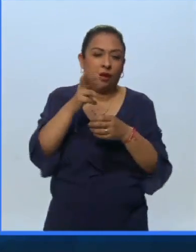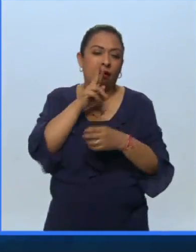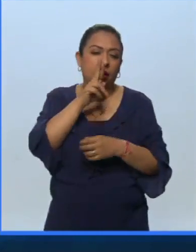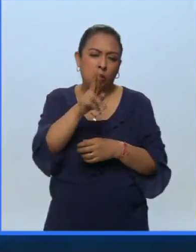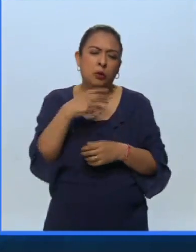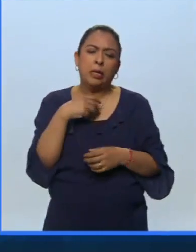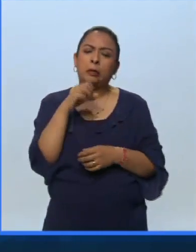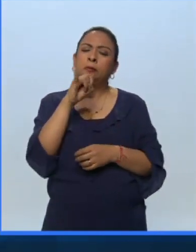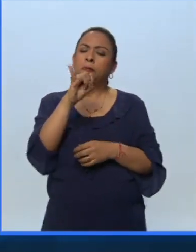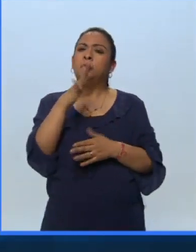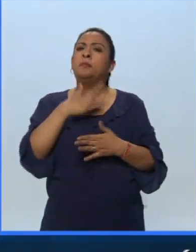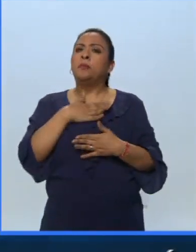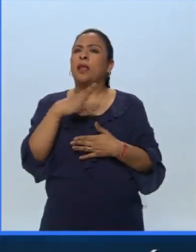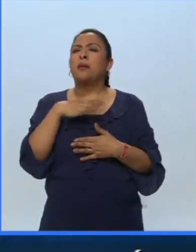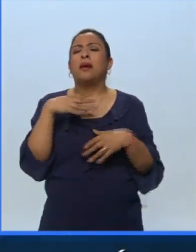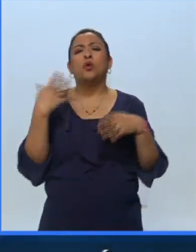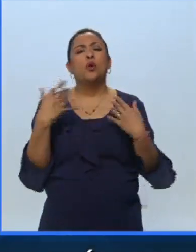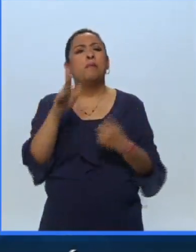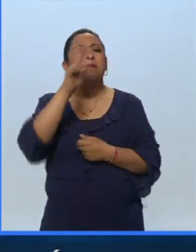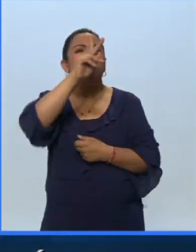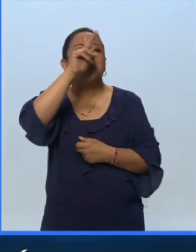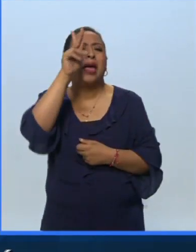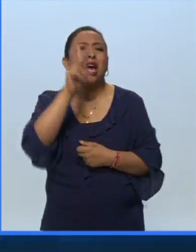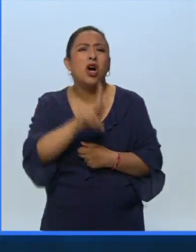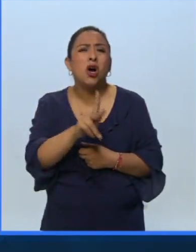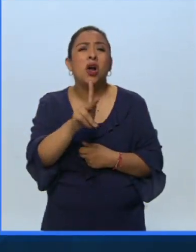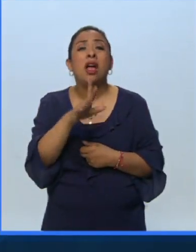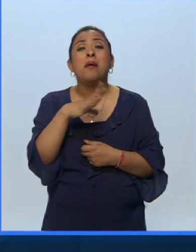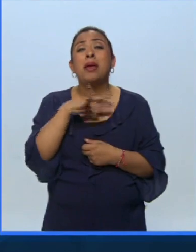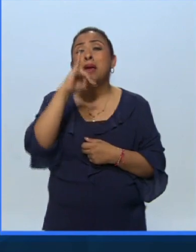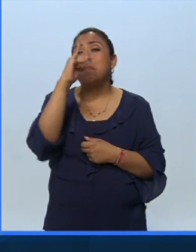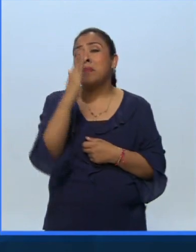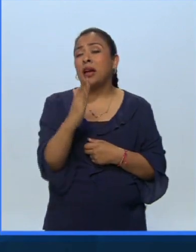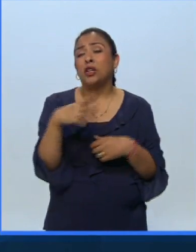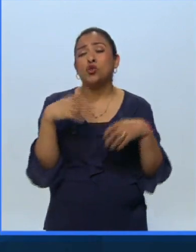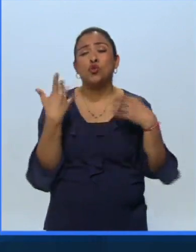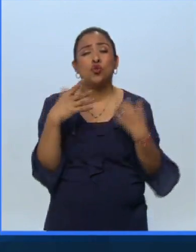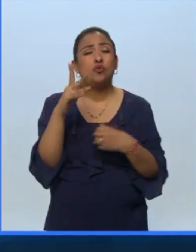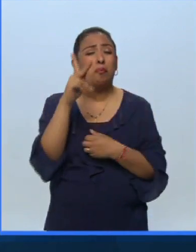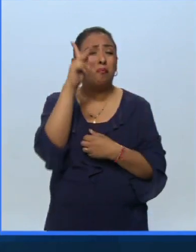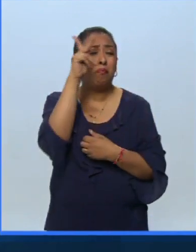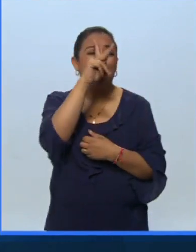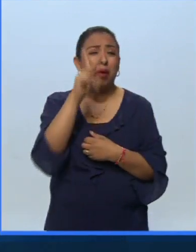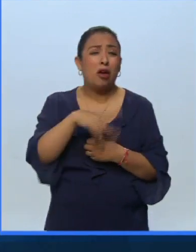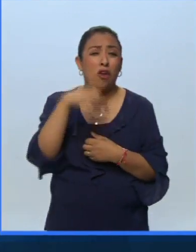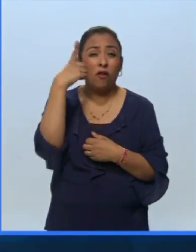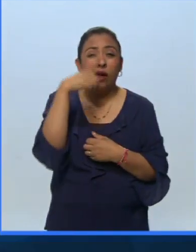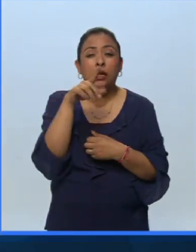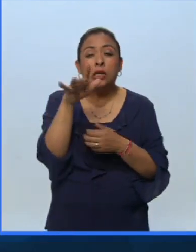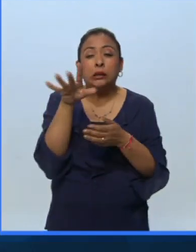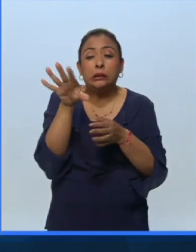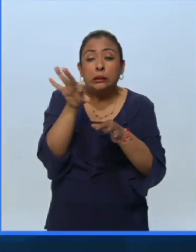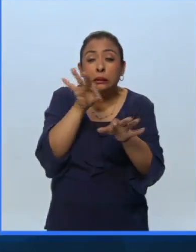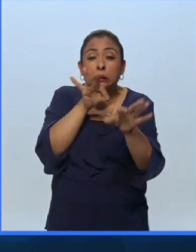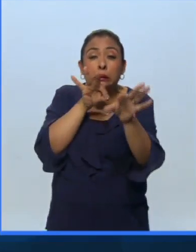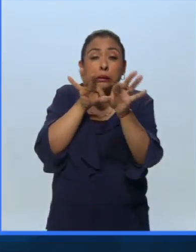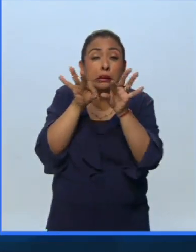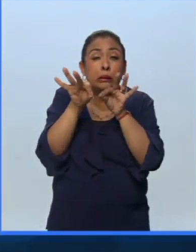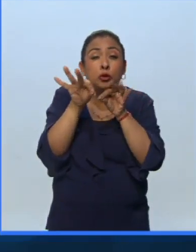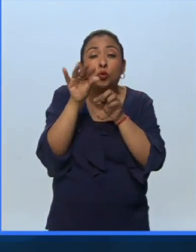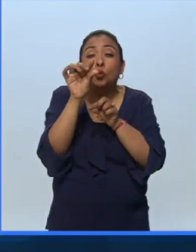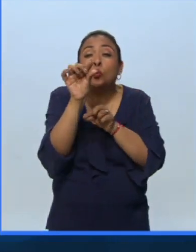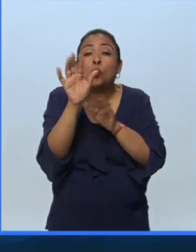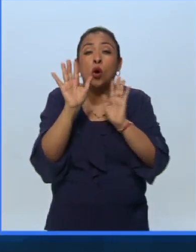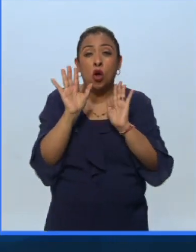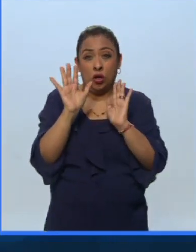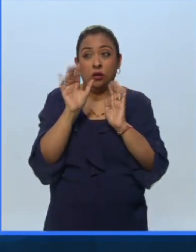yo tenía mucho peor tenía imagen mucho, mucho peor y yo tomé el mínimo si yo